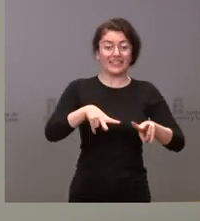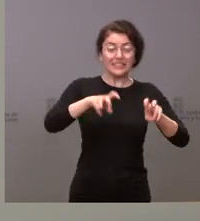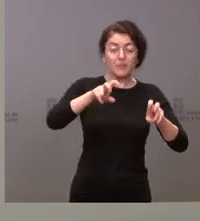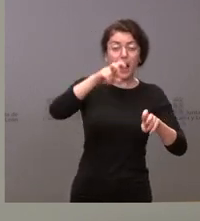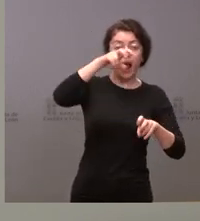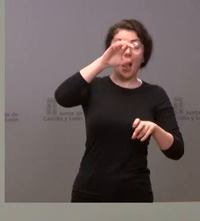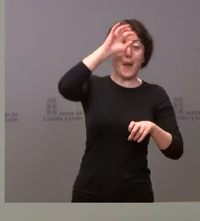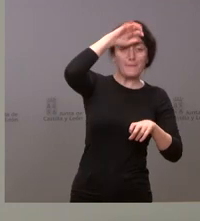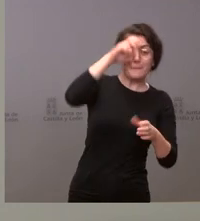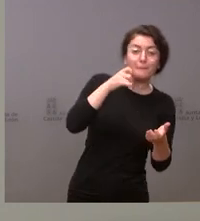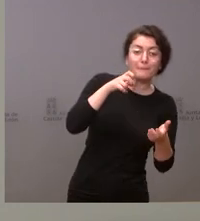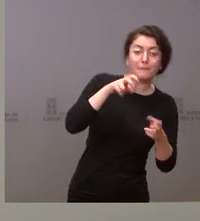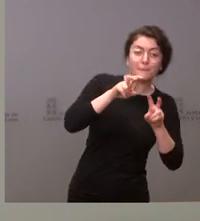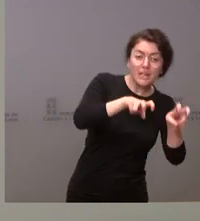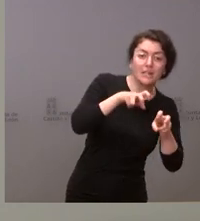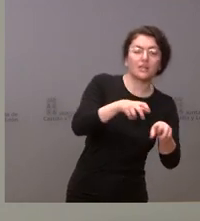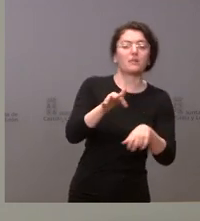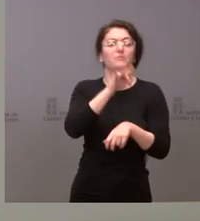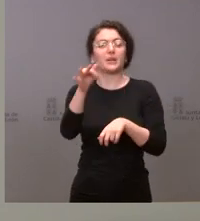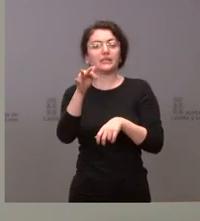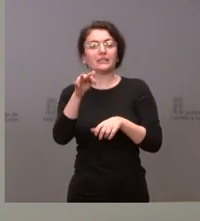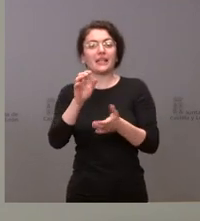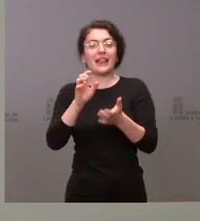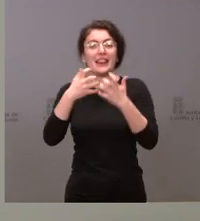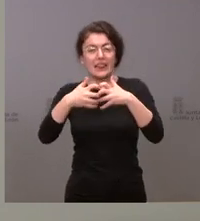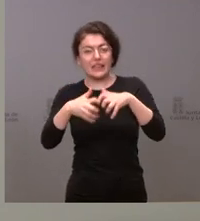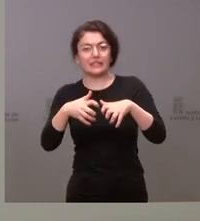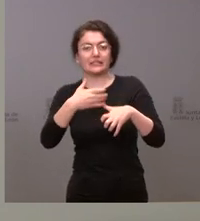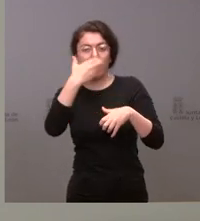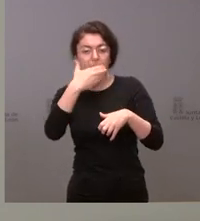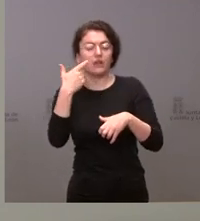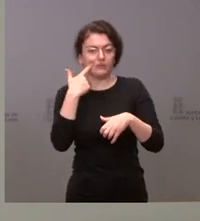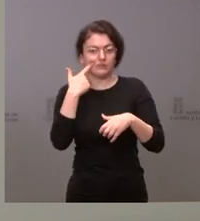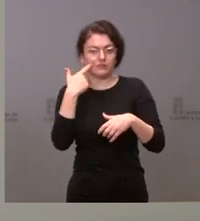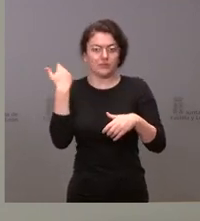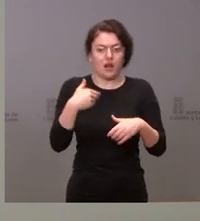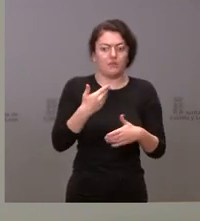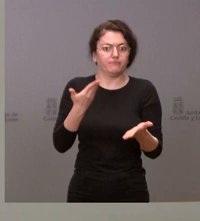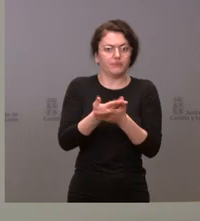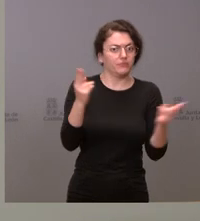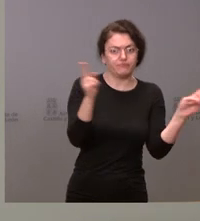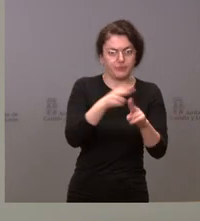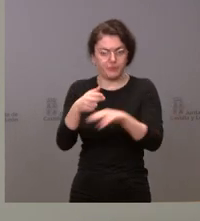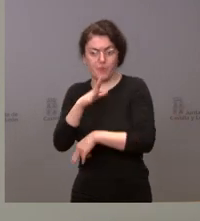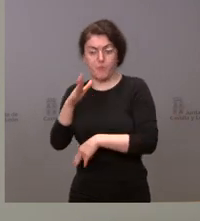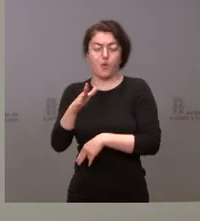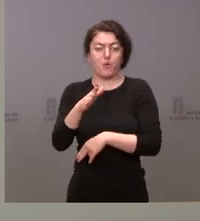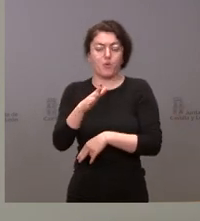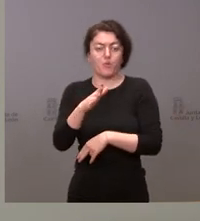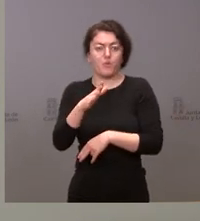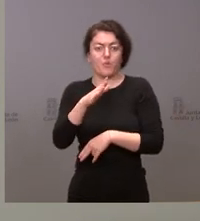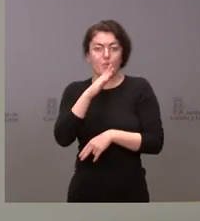térmicas y creo que tuvo un impacto en aumentar nuestra dependencia del exterior. Hoy lo vemos en aumentar el coste de la energía,